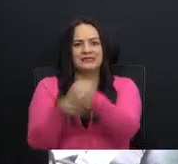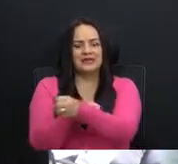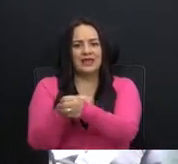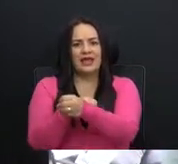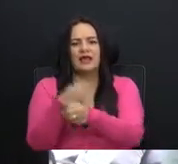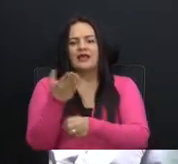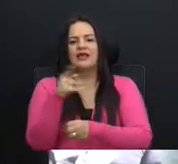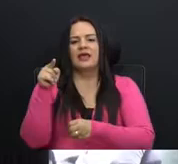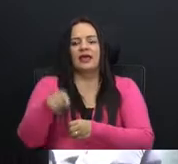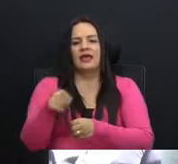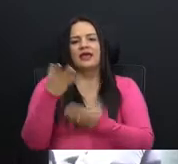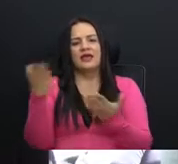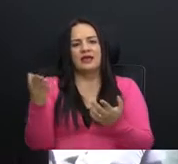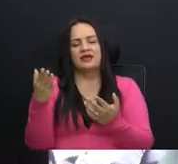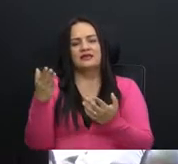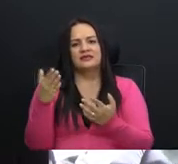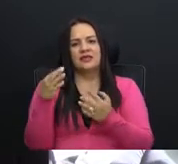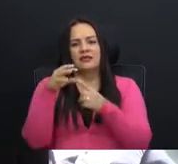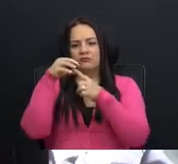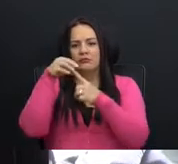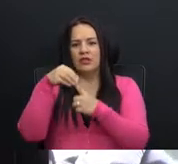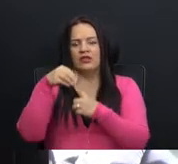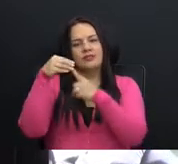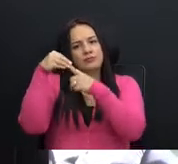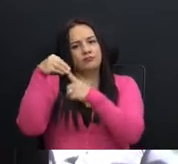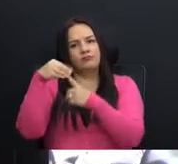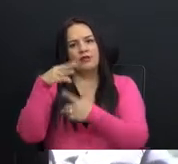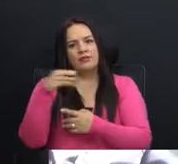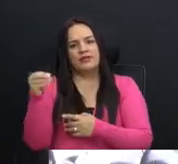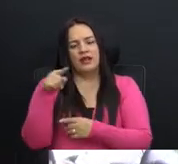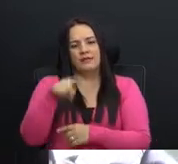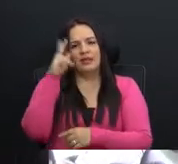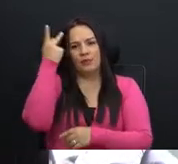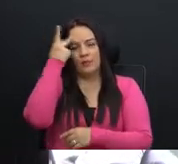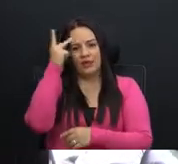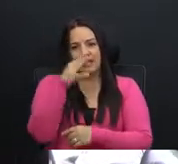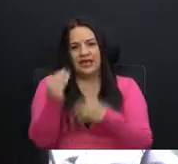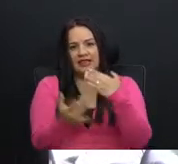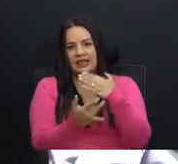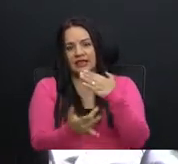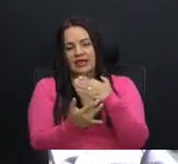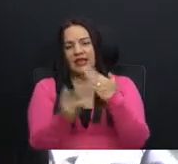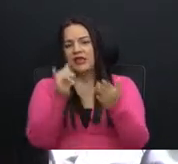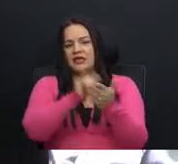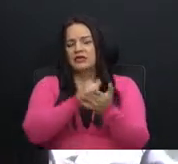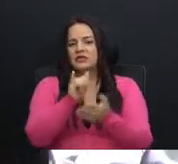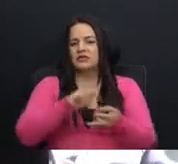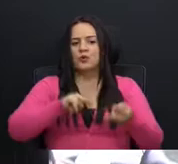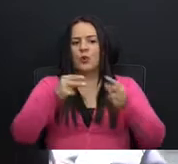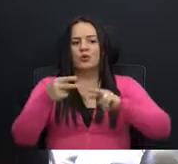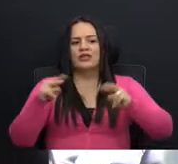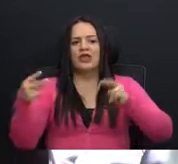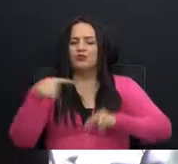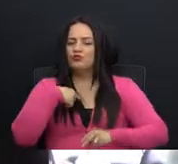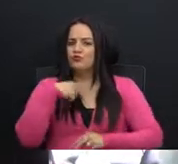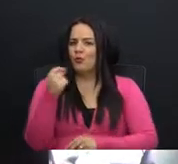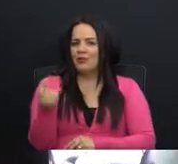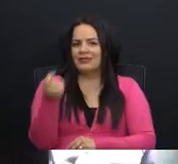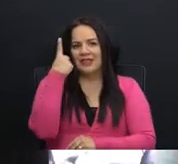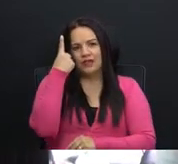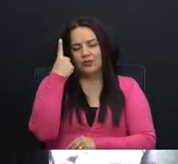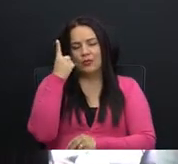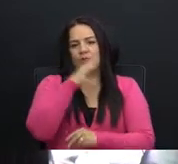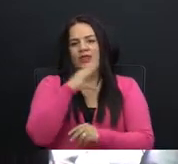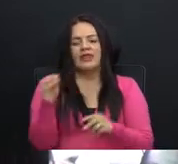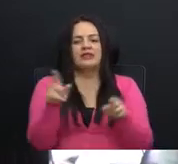que es eminentemente técnica. Esas son las contradicciones que uno no logra entender. Pero